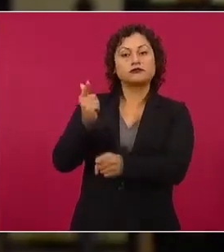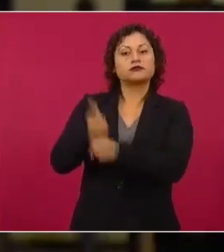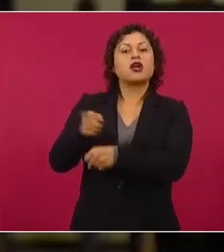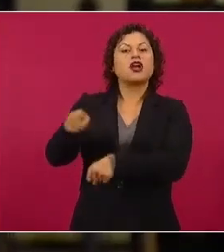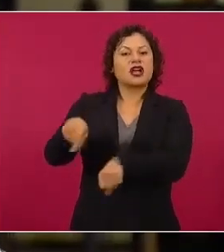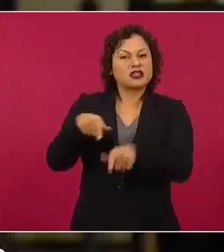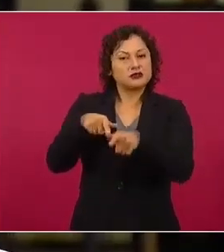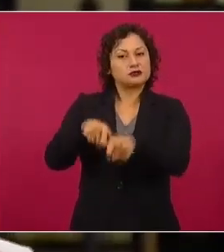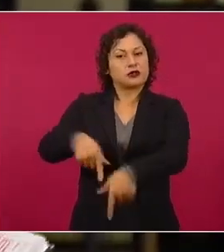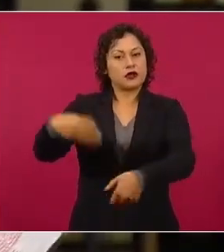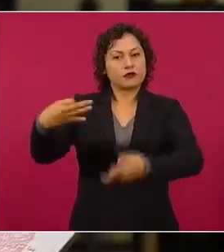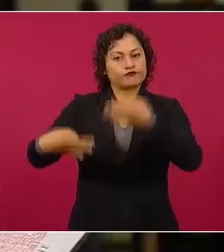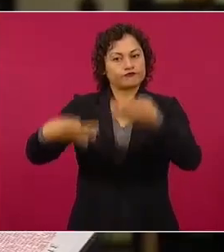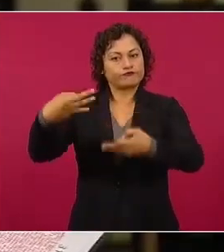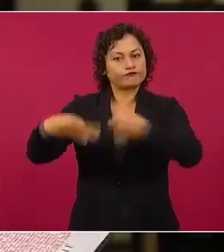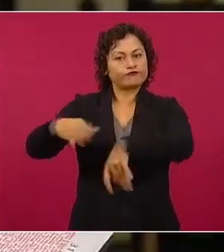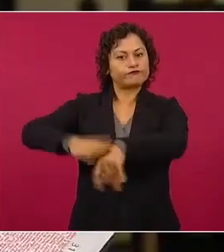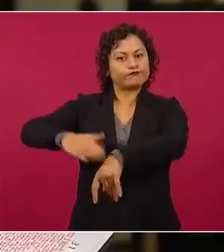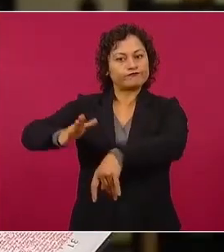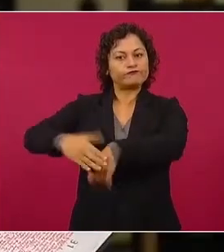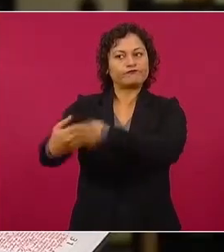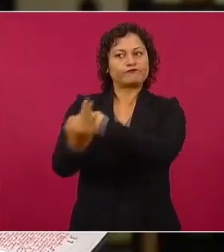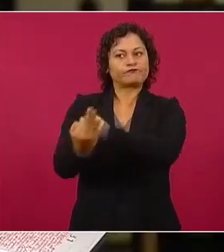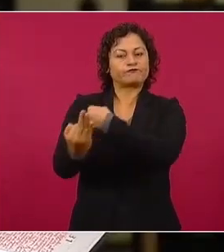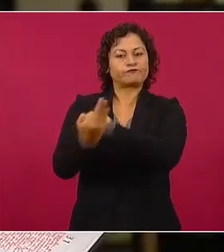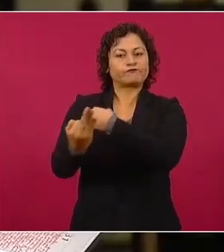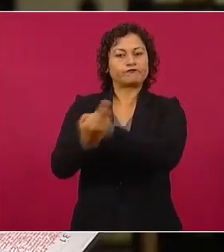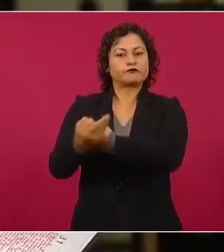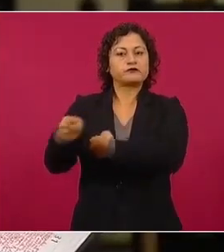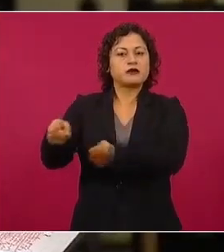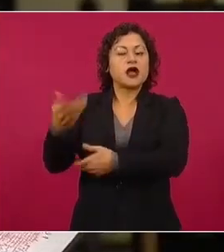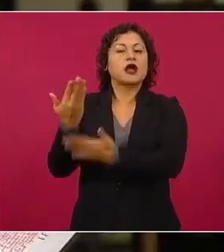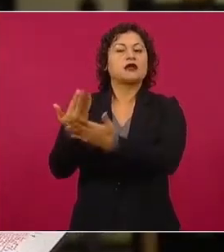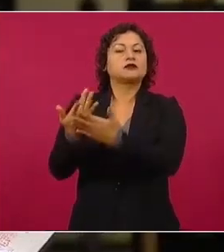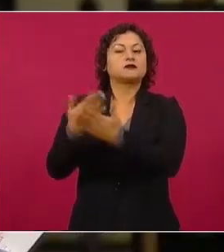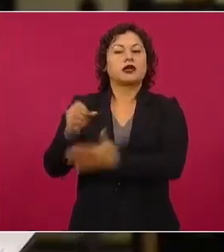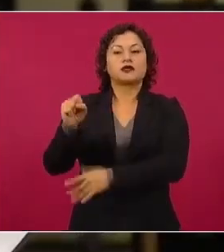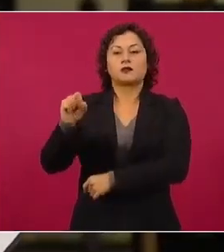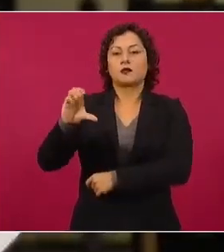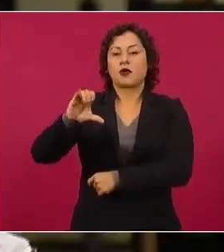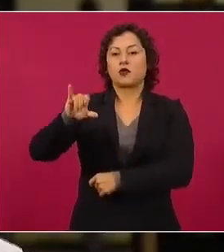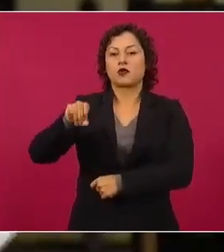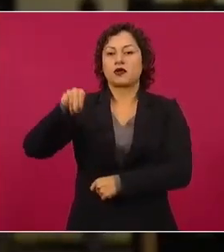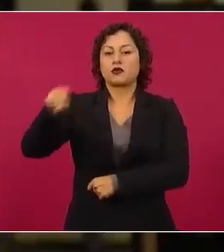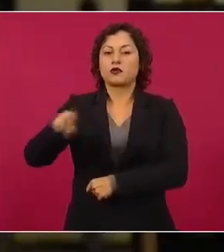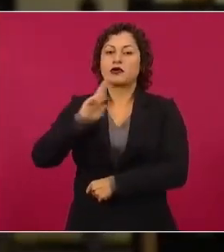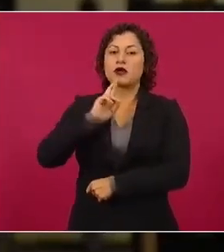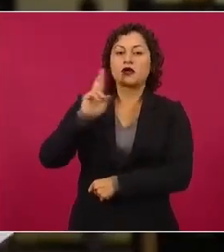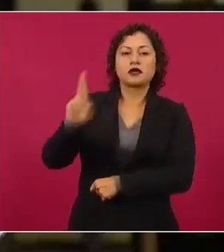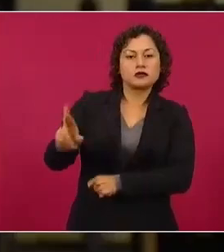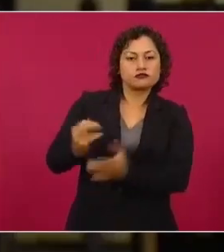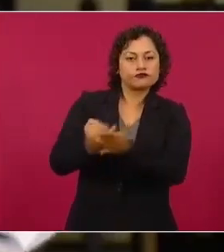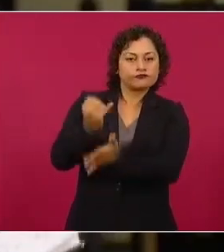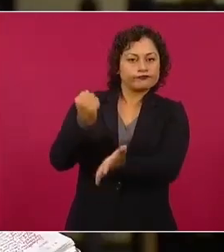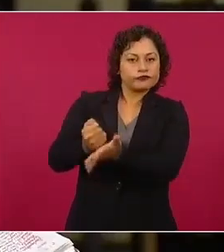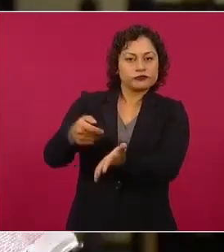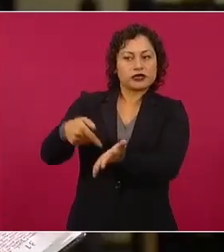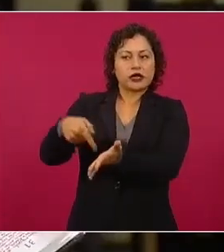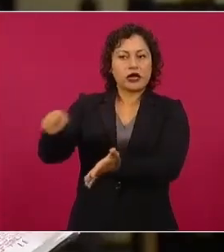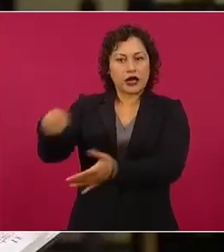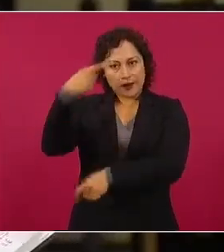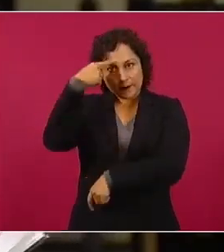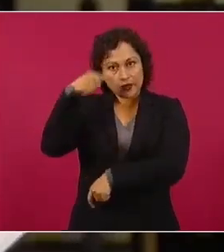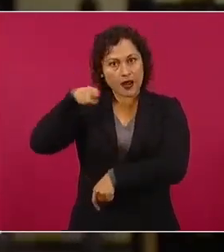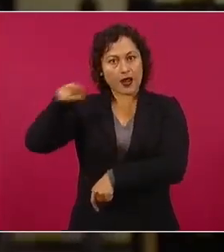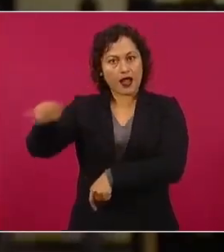internacionales y que incluso está esperando un fallo de la Suprema Corte de Justicia de la Nación para dejar de pagar